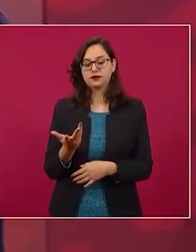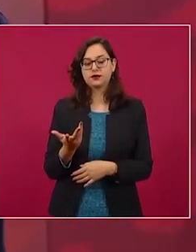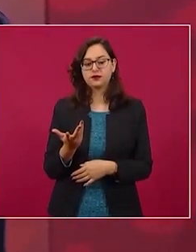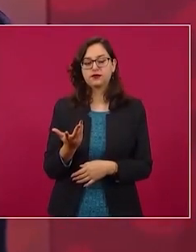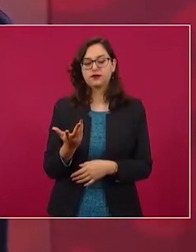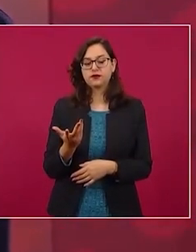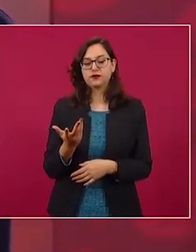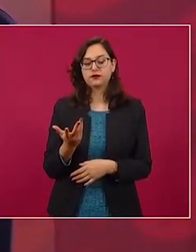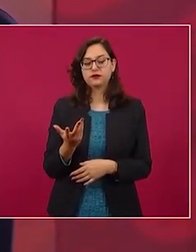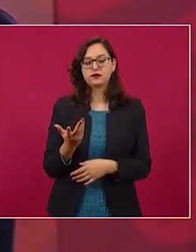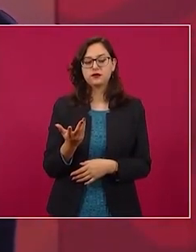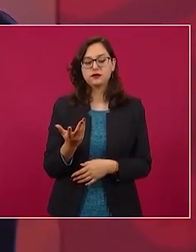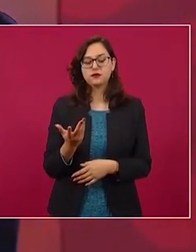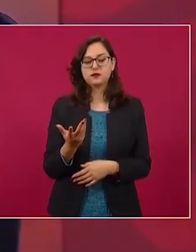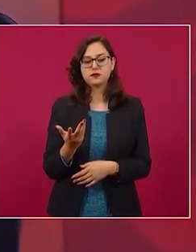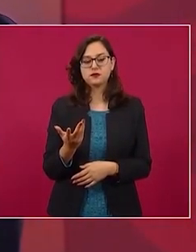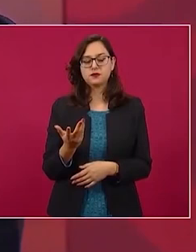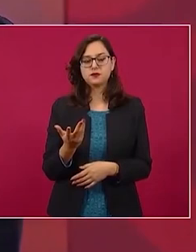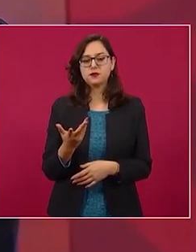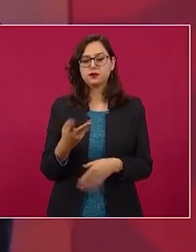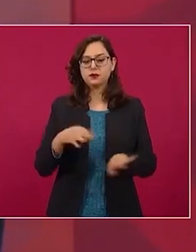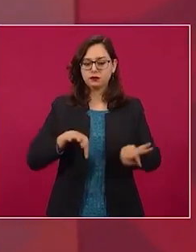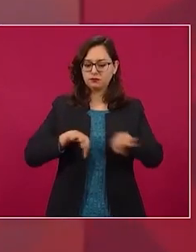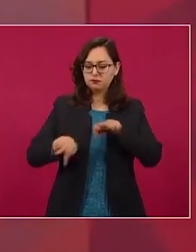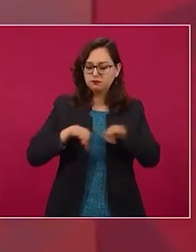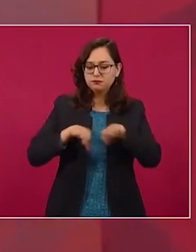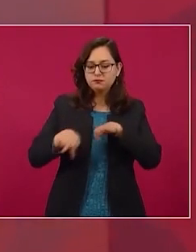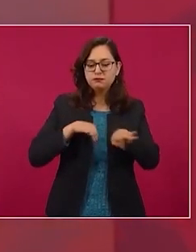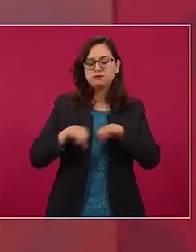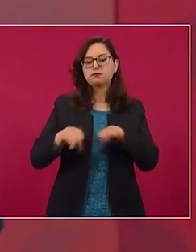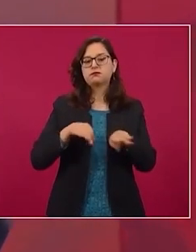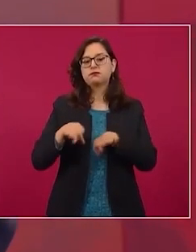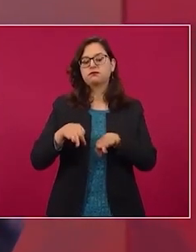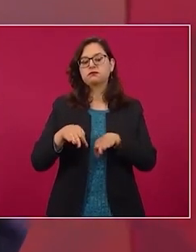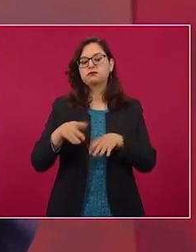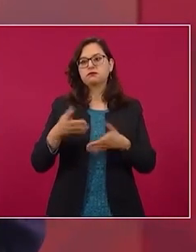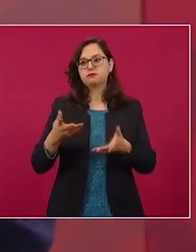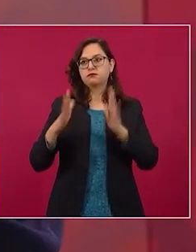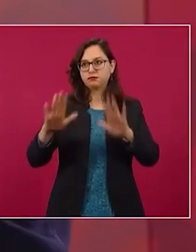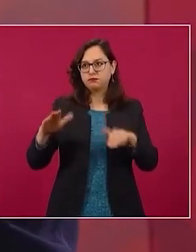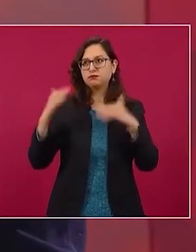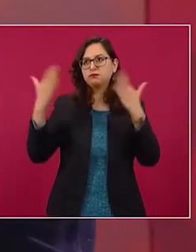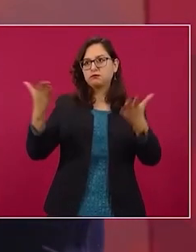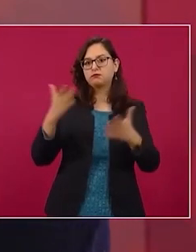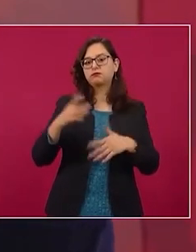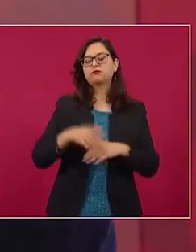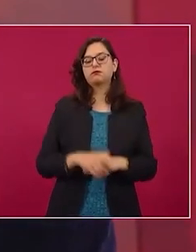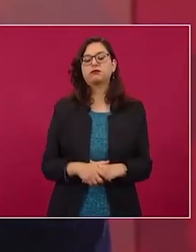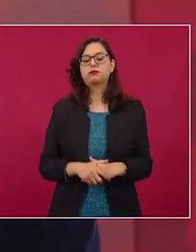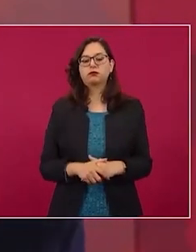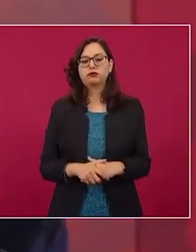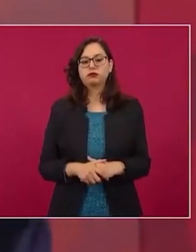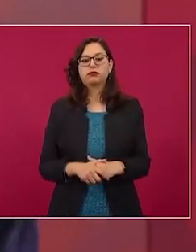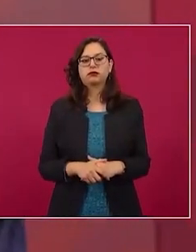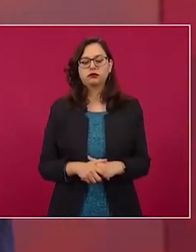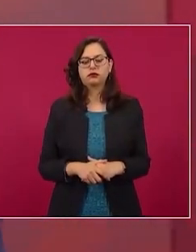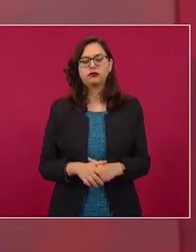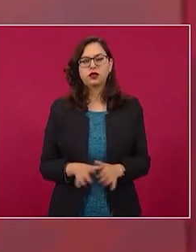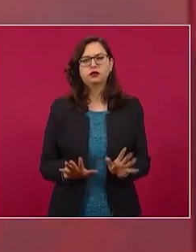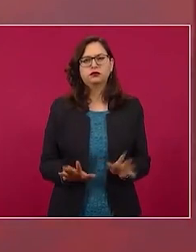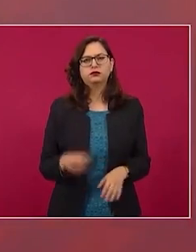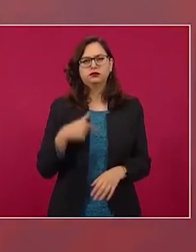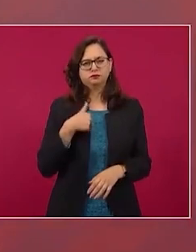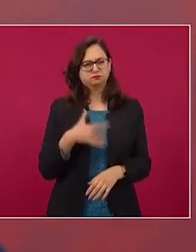trabajar en el servicio exterior. Y desde entonces